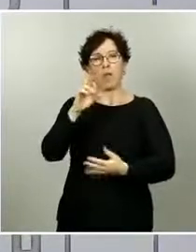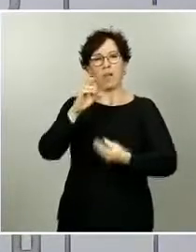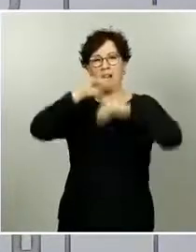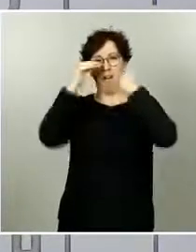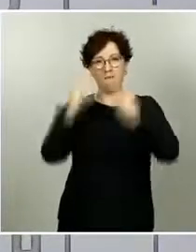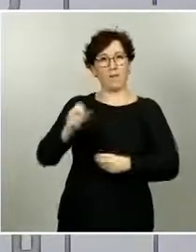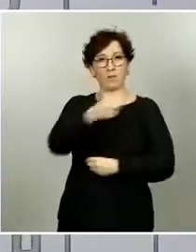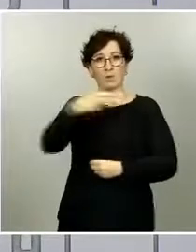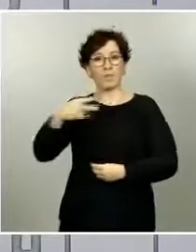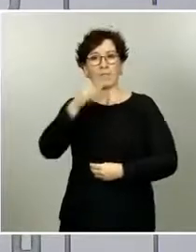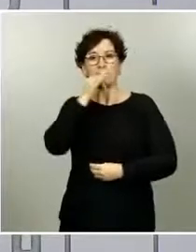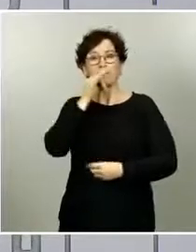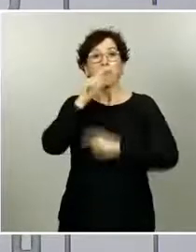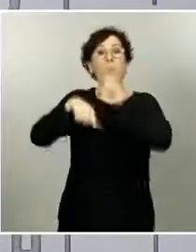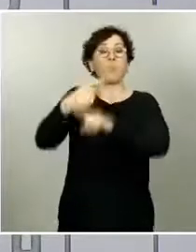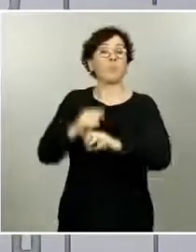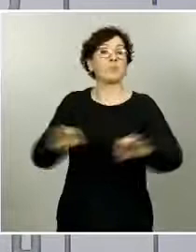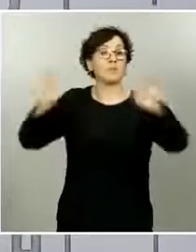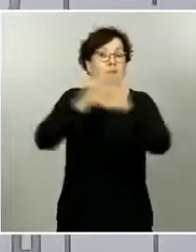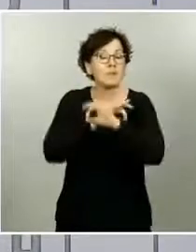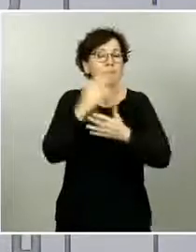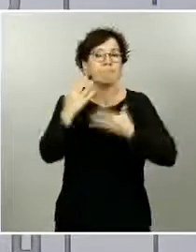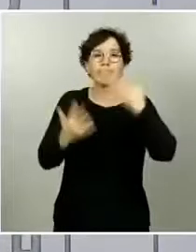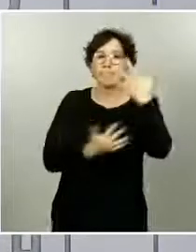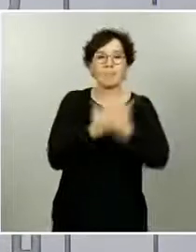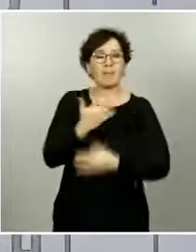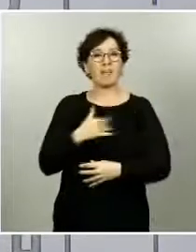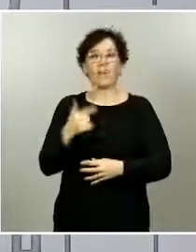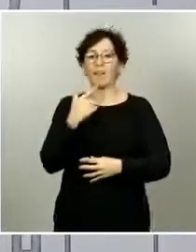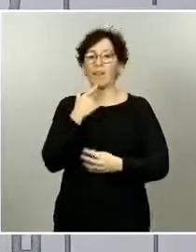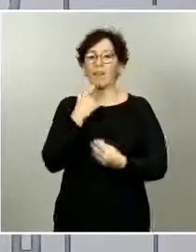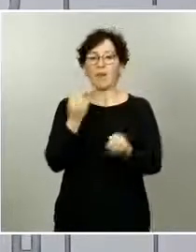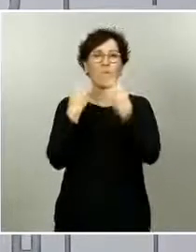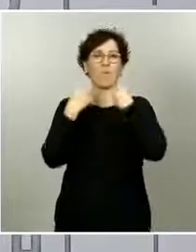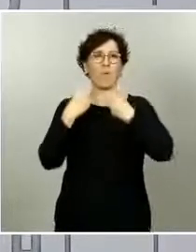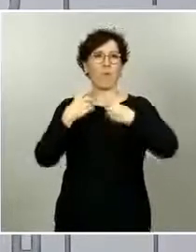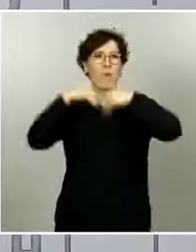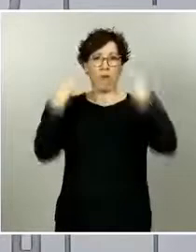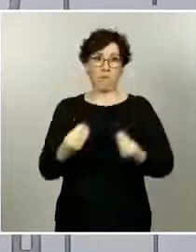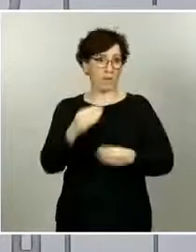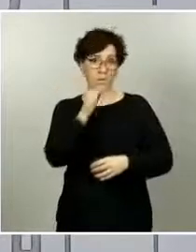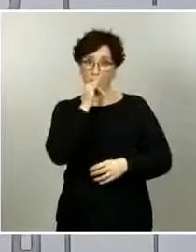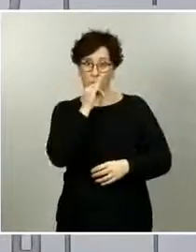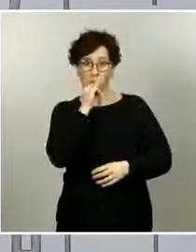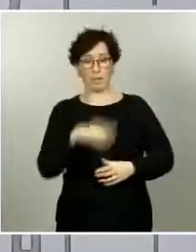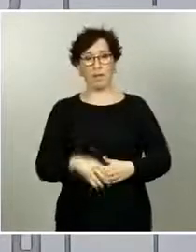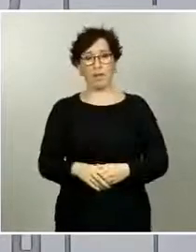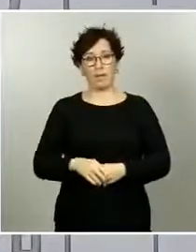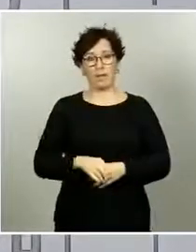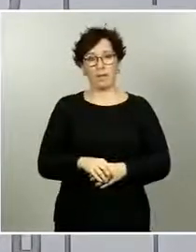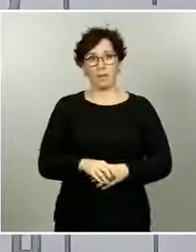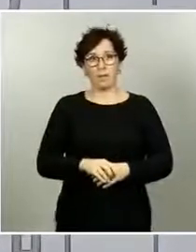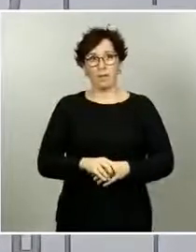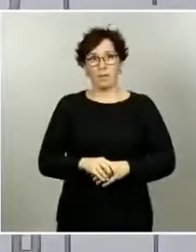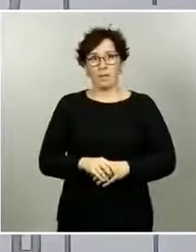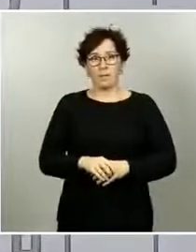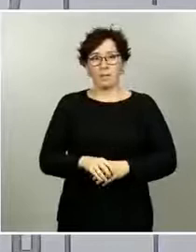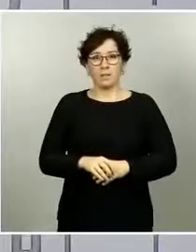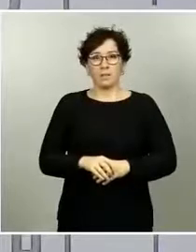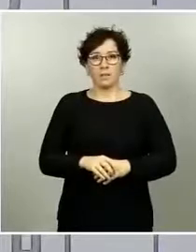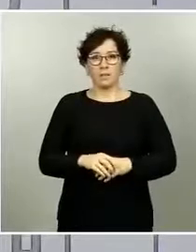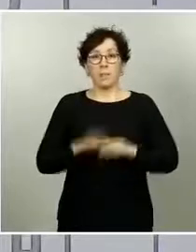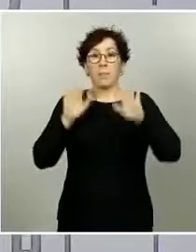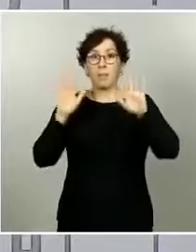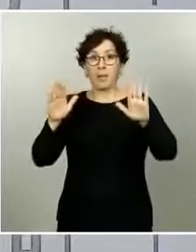han aclarado la PCR completamente y que en algún momento se ha podido no detectar. No tenemos una información